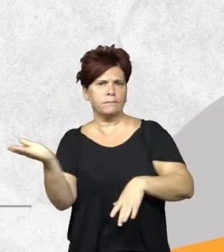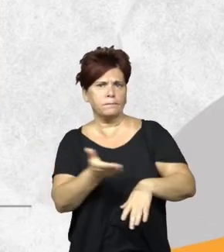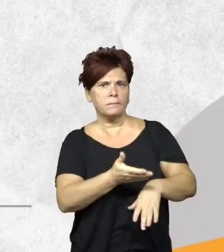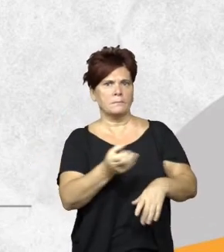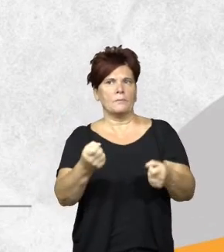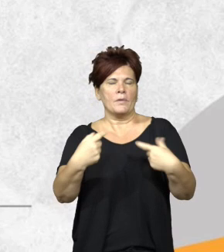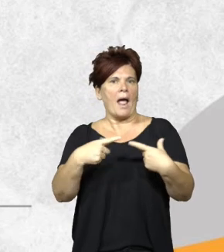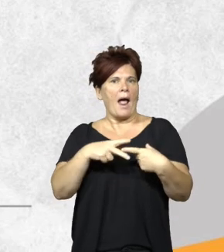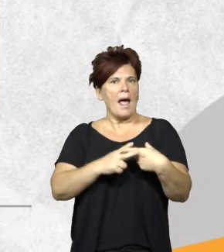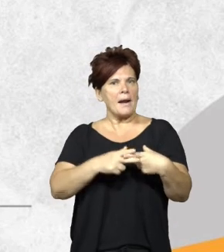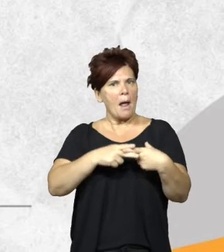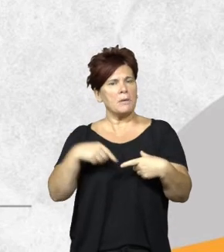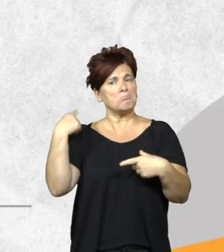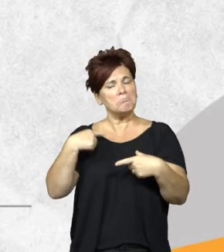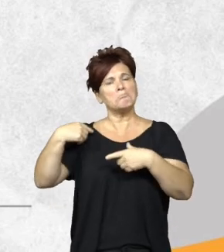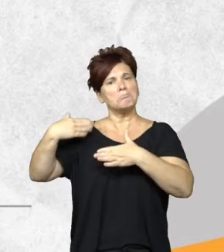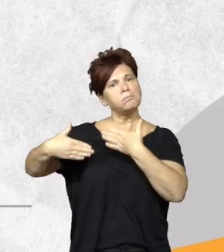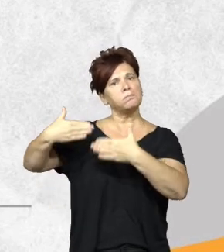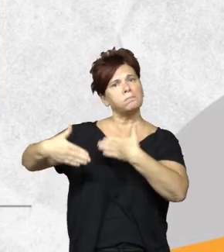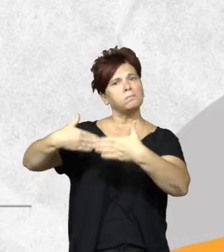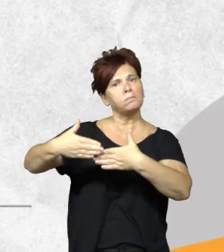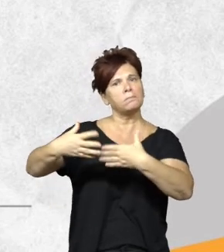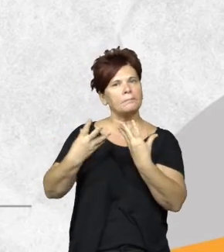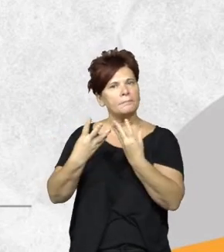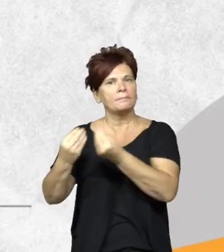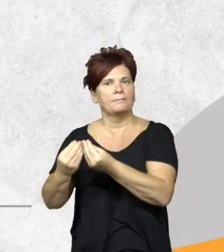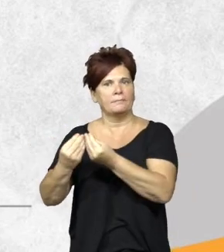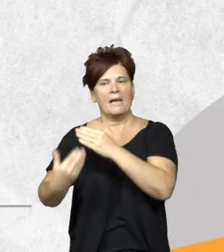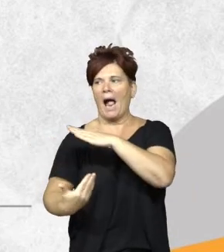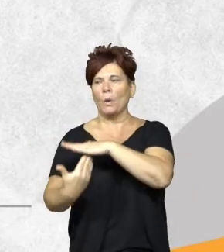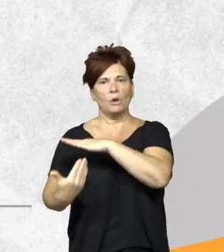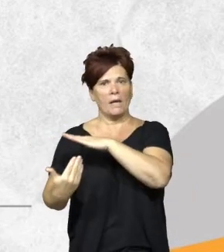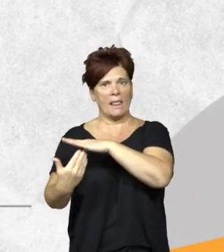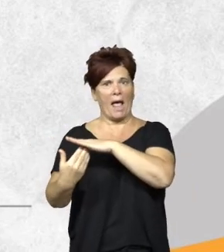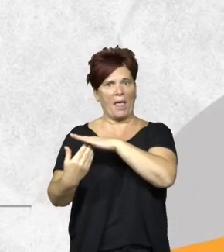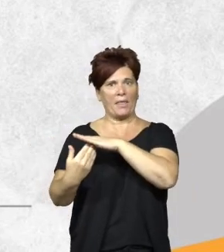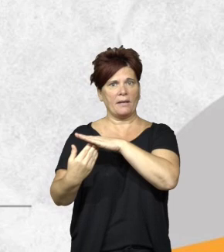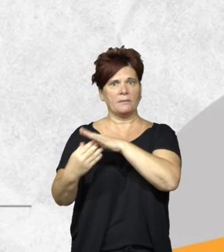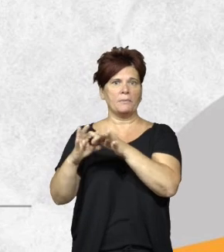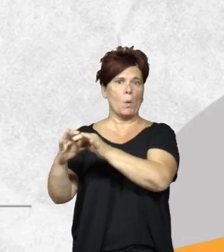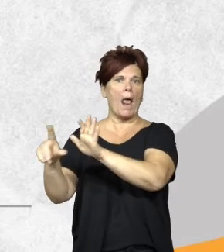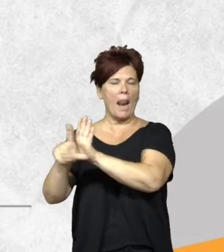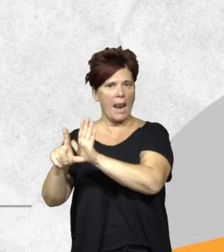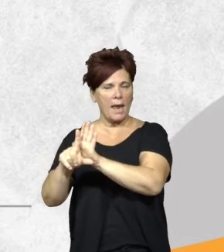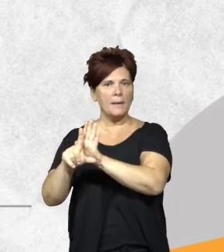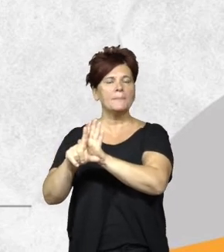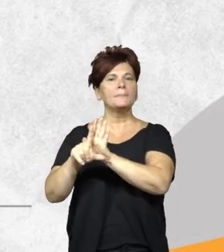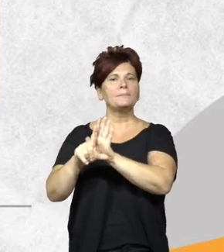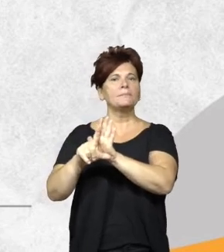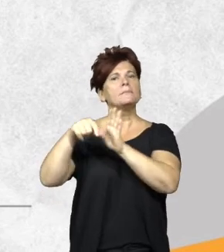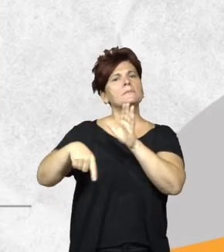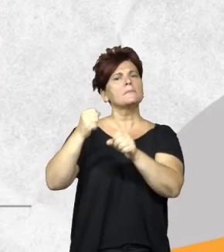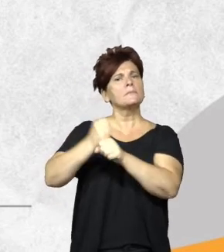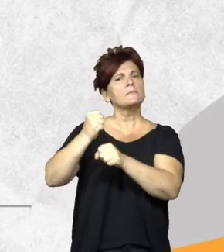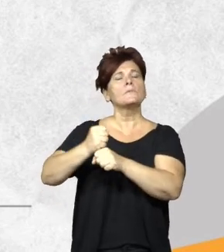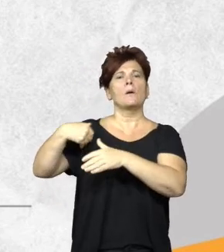que hemos desarrollado para colaborar con las autoridades locales de aplicación de la ley en esta